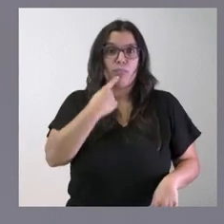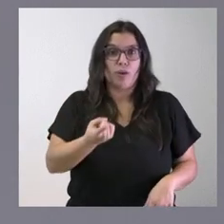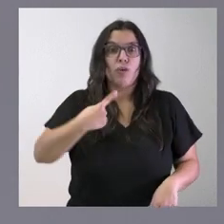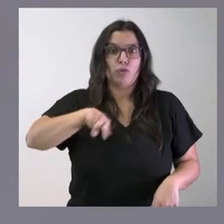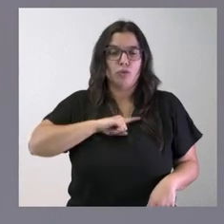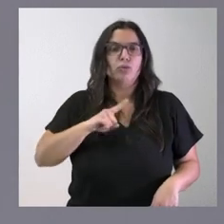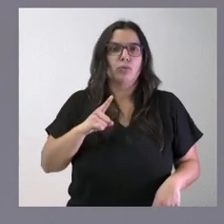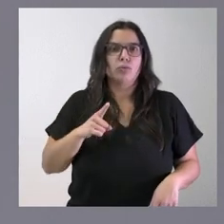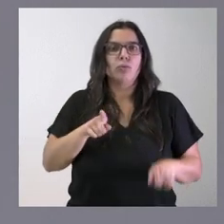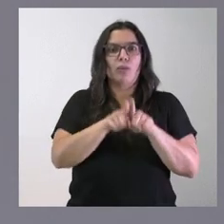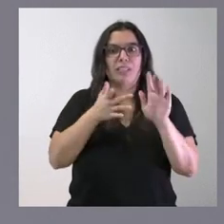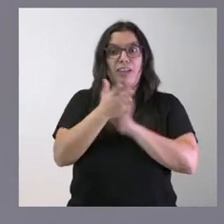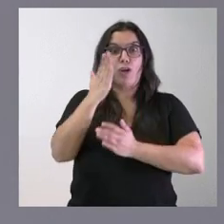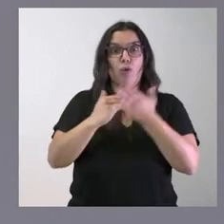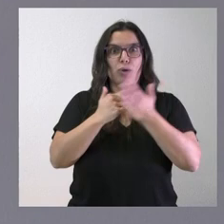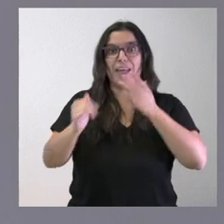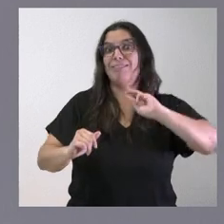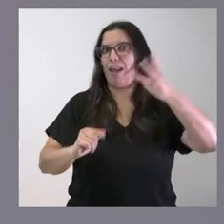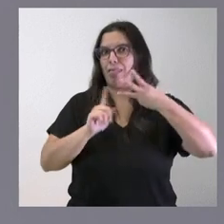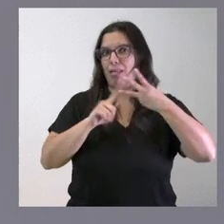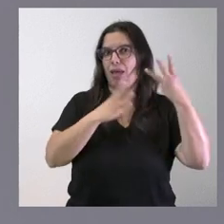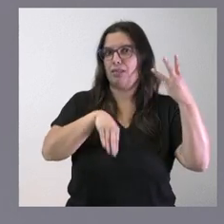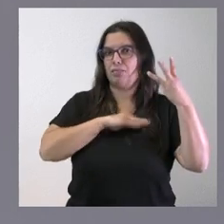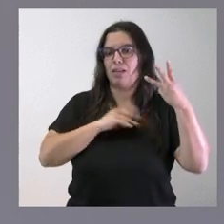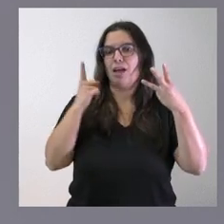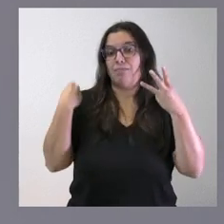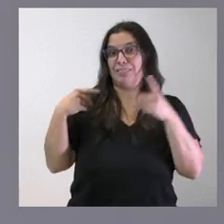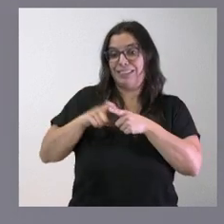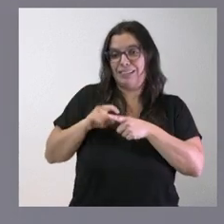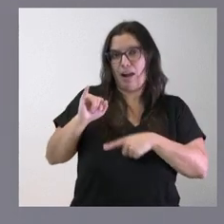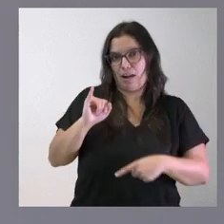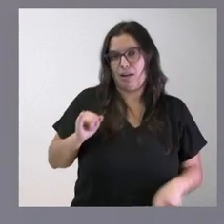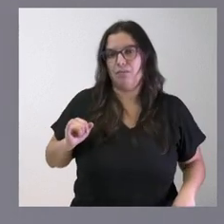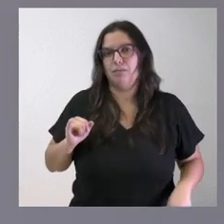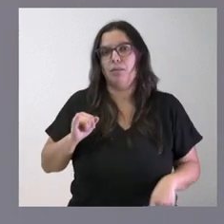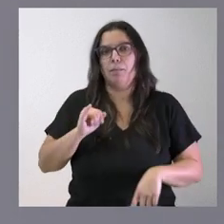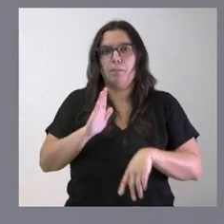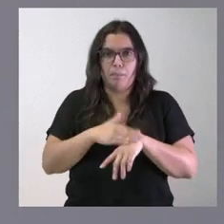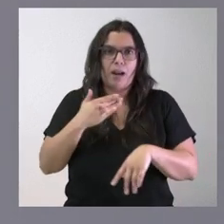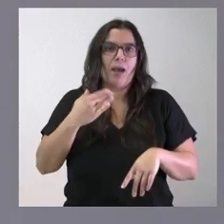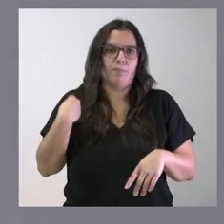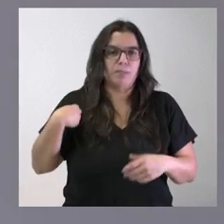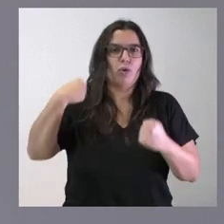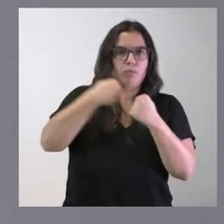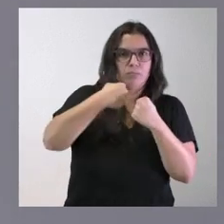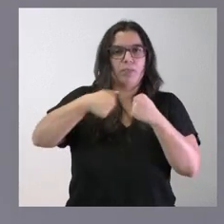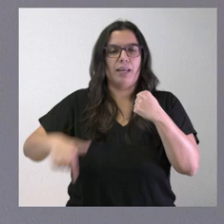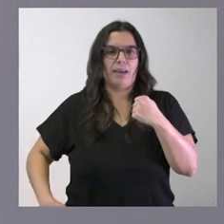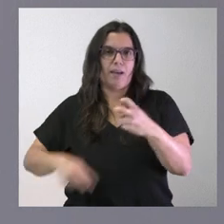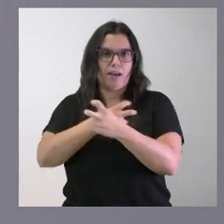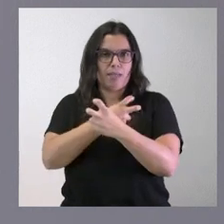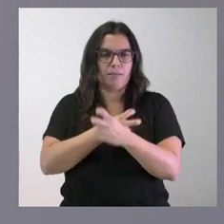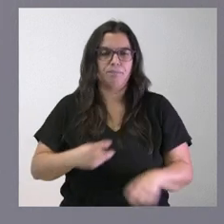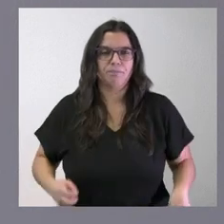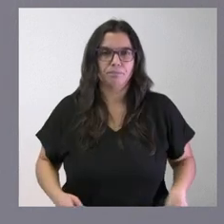confinamos así como la tercera comunidad autónoma de España que tiene este tipo de robots para estas prótesis de rodilla y de cadera.